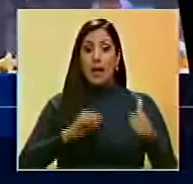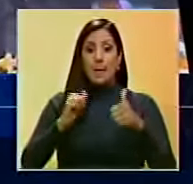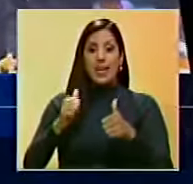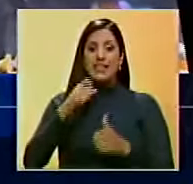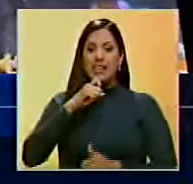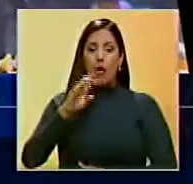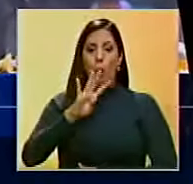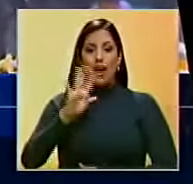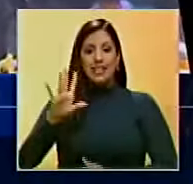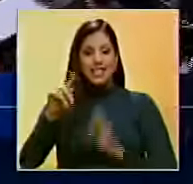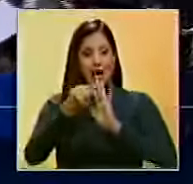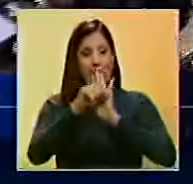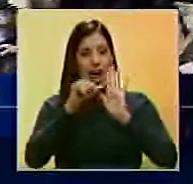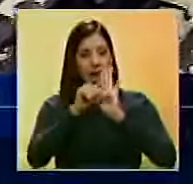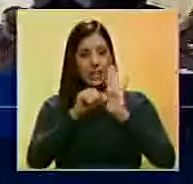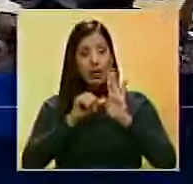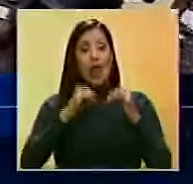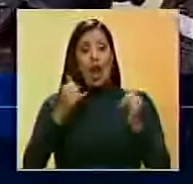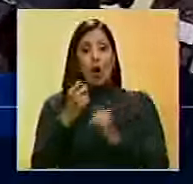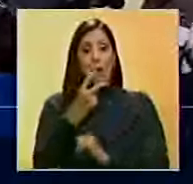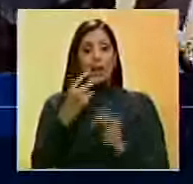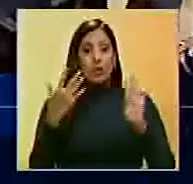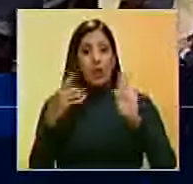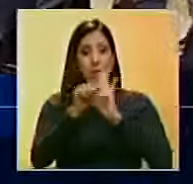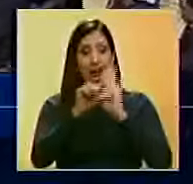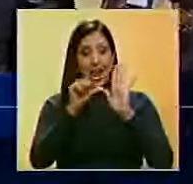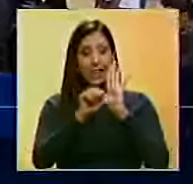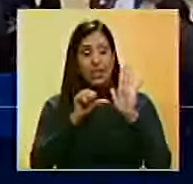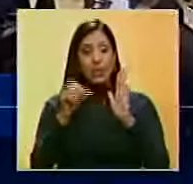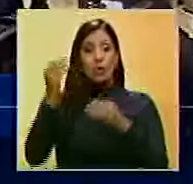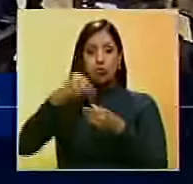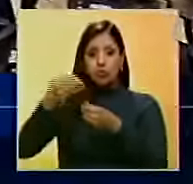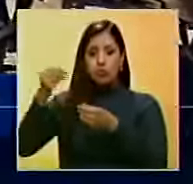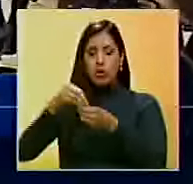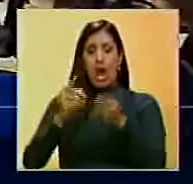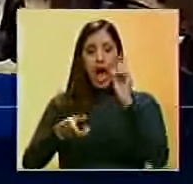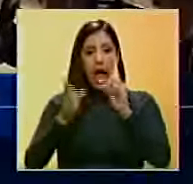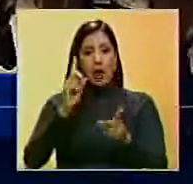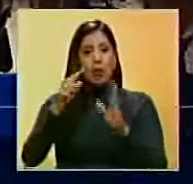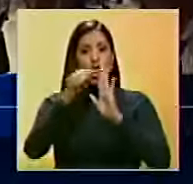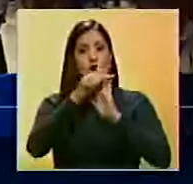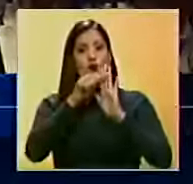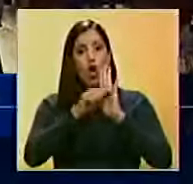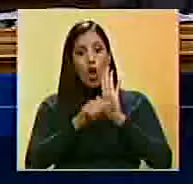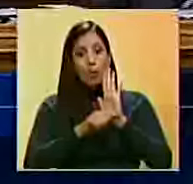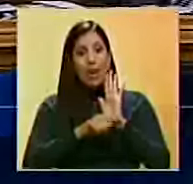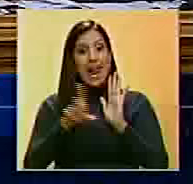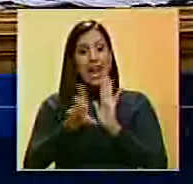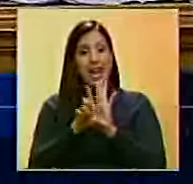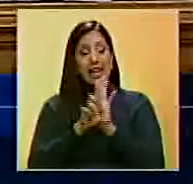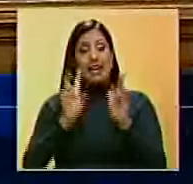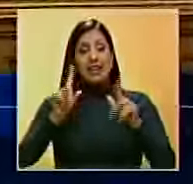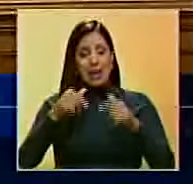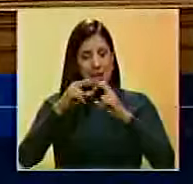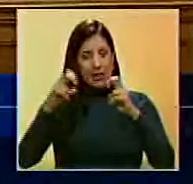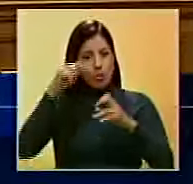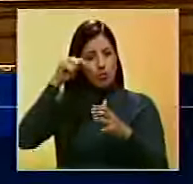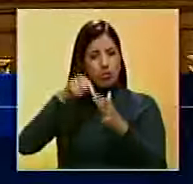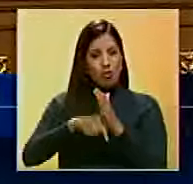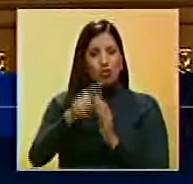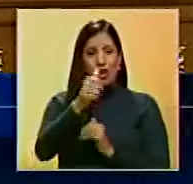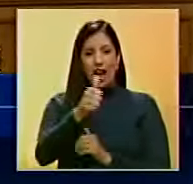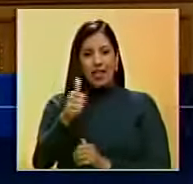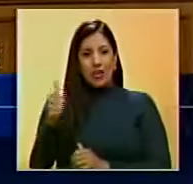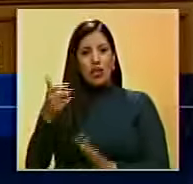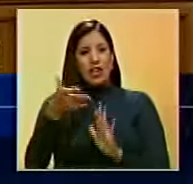tenía 45 artículos, ahora son 29, donde se acogieron y acoplaron algunas normas legales y se revisó profundamente los